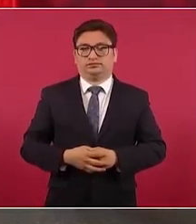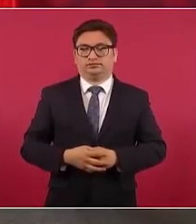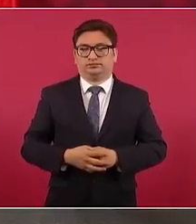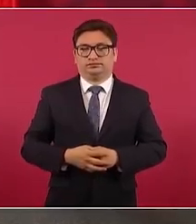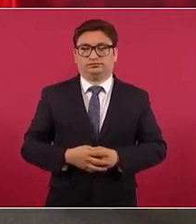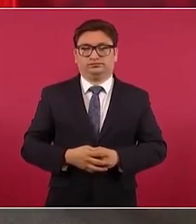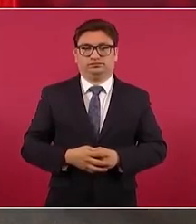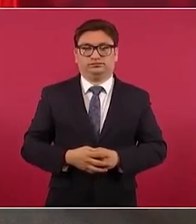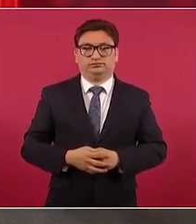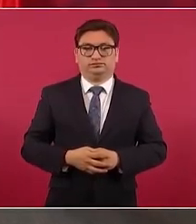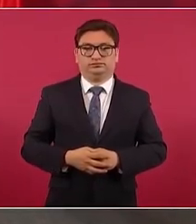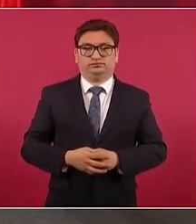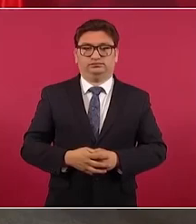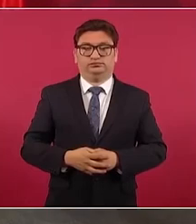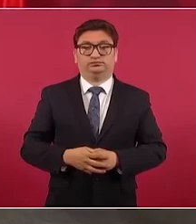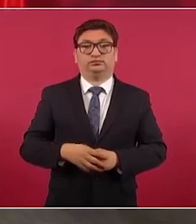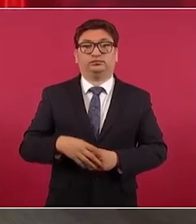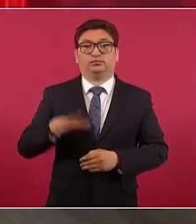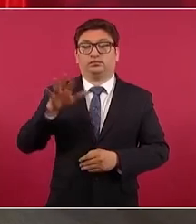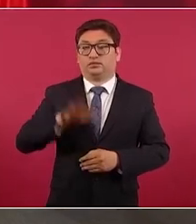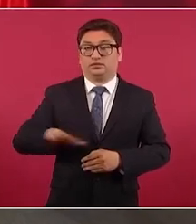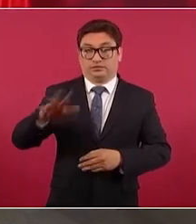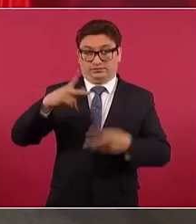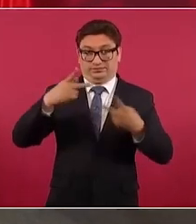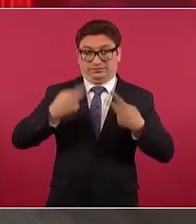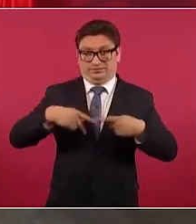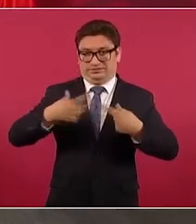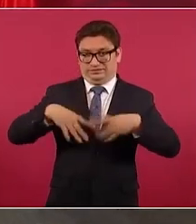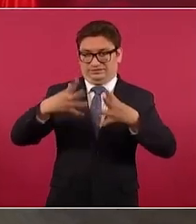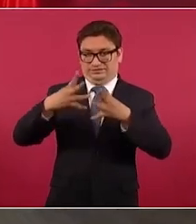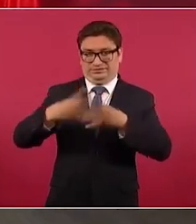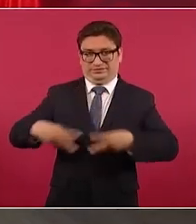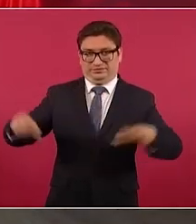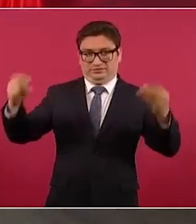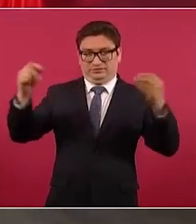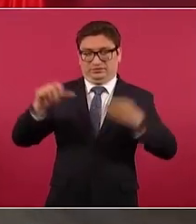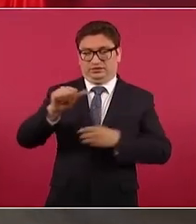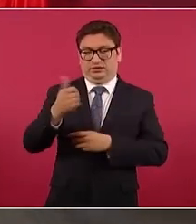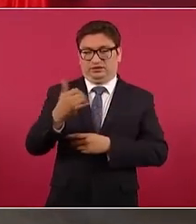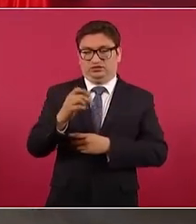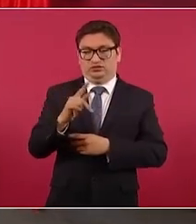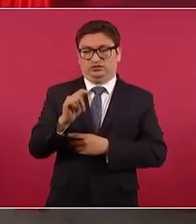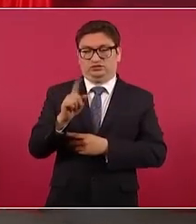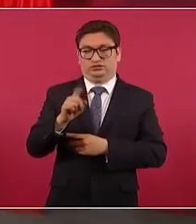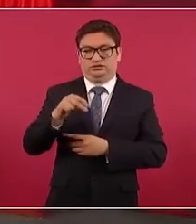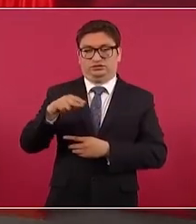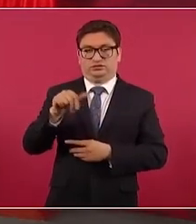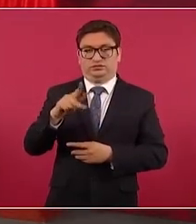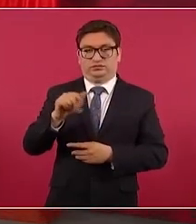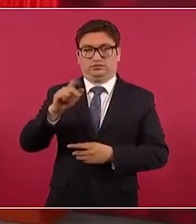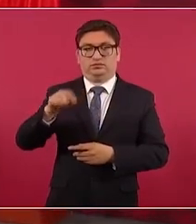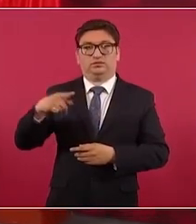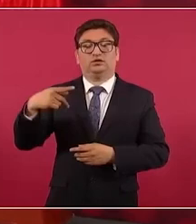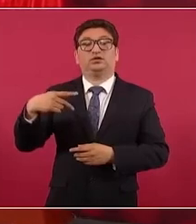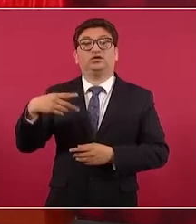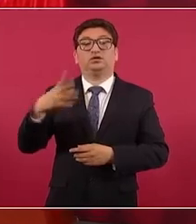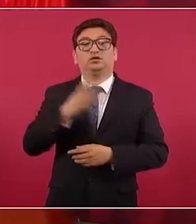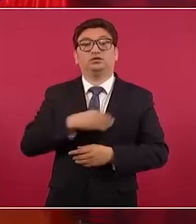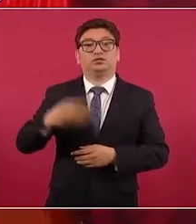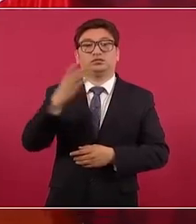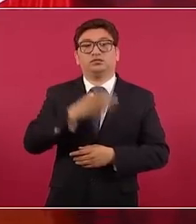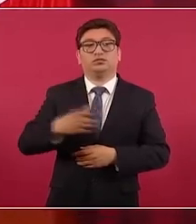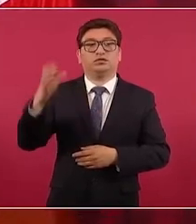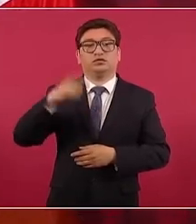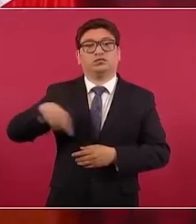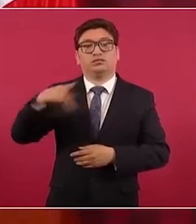los muchachos desaparecidos de Ayotzinapa puro hijo de campesino pobre